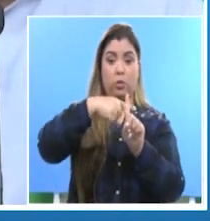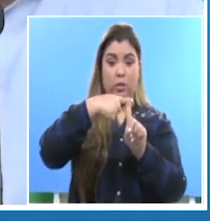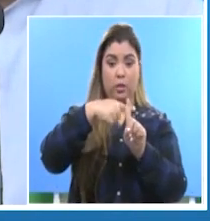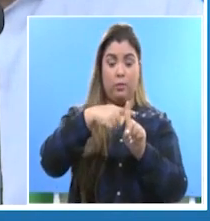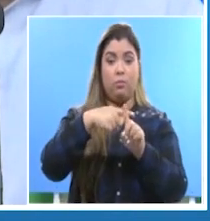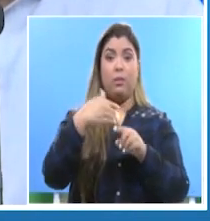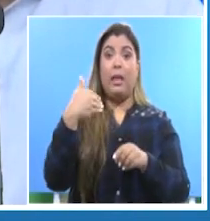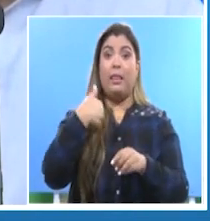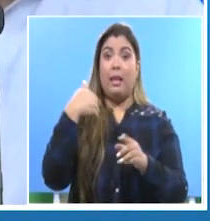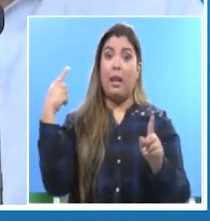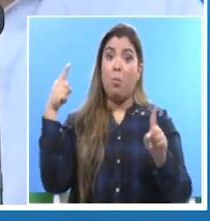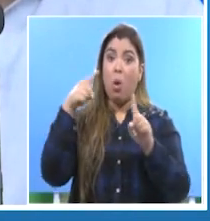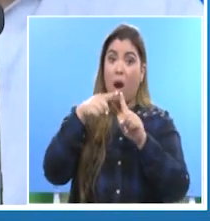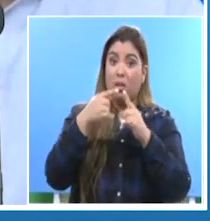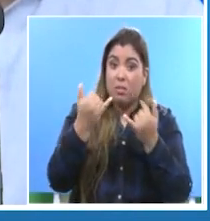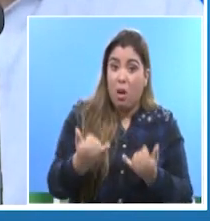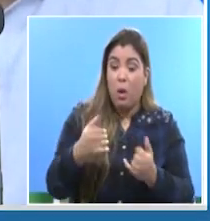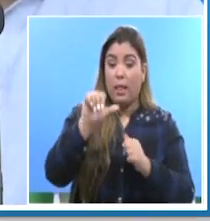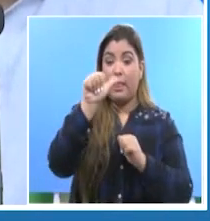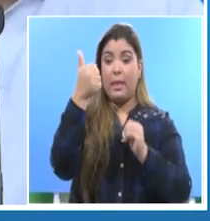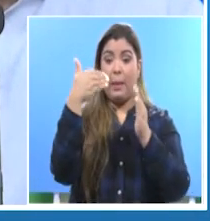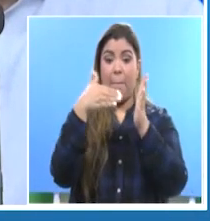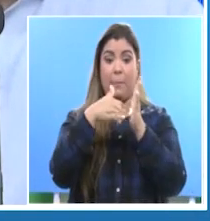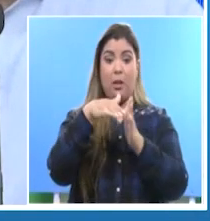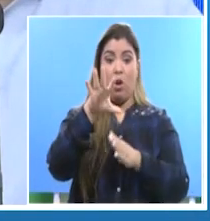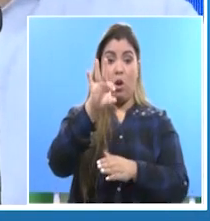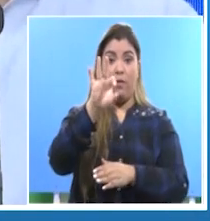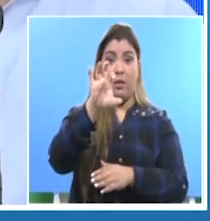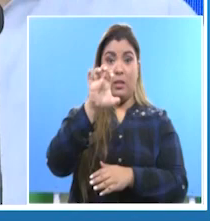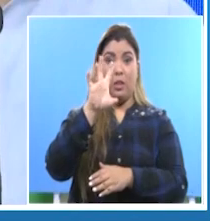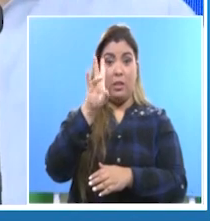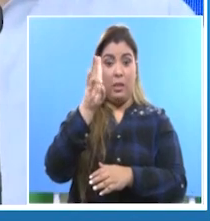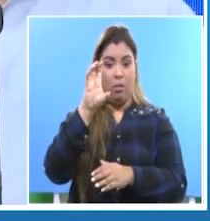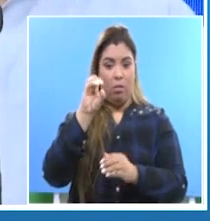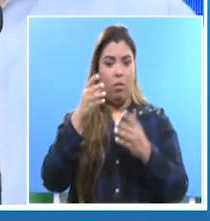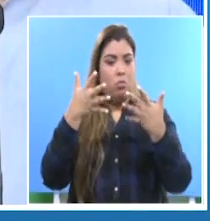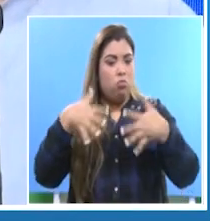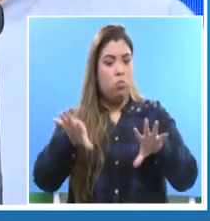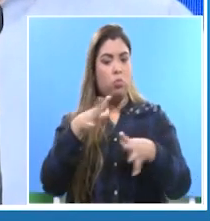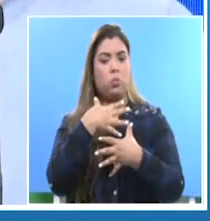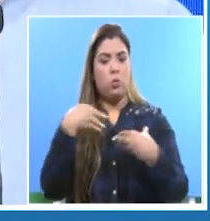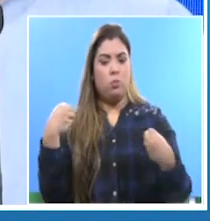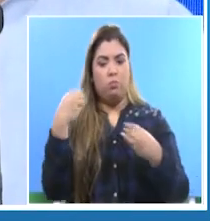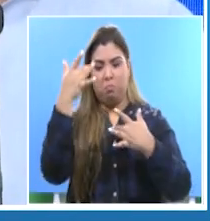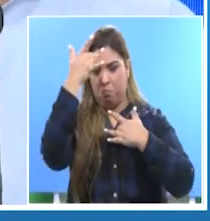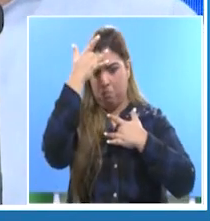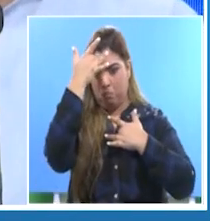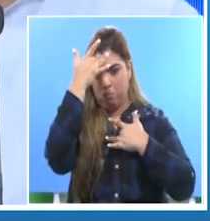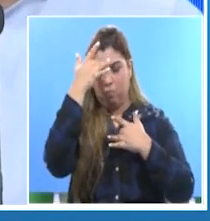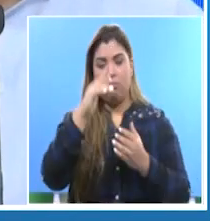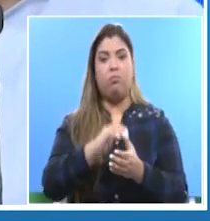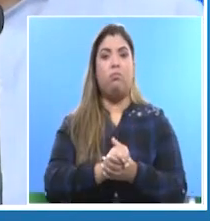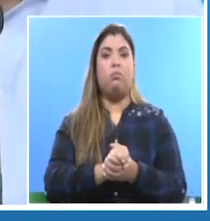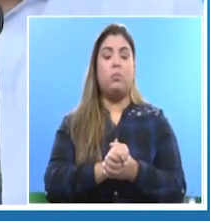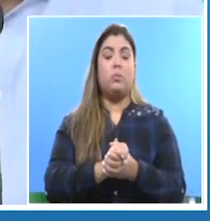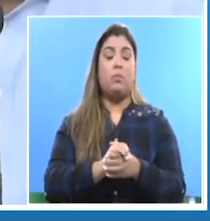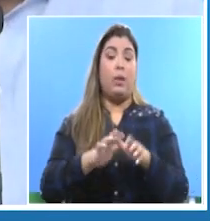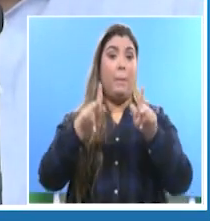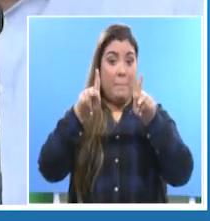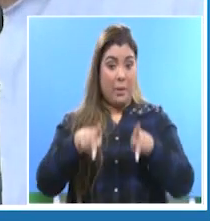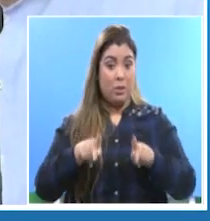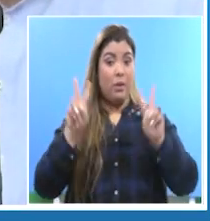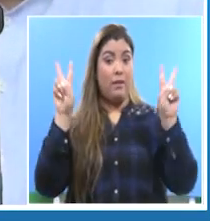hasta la fecha 10.977 personas recuperadas. De los casos activos,